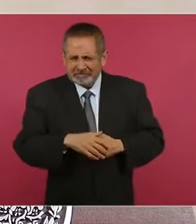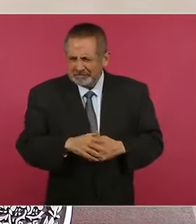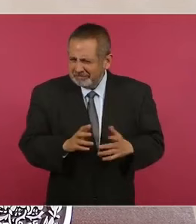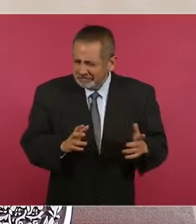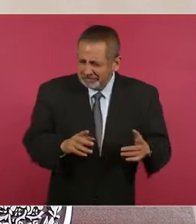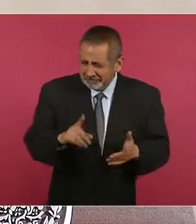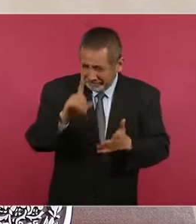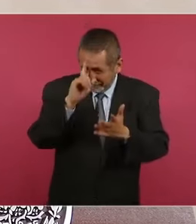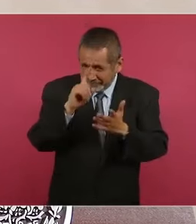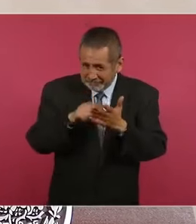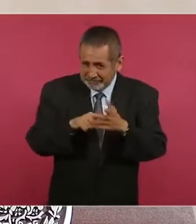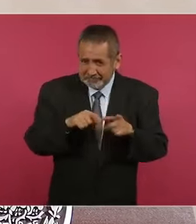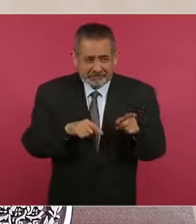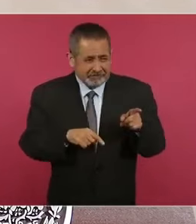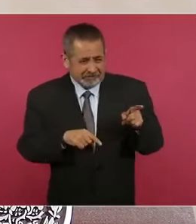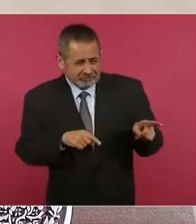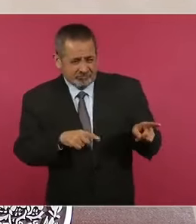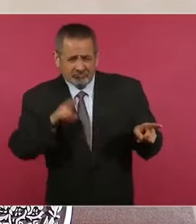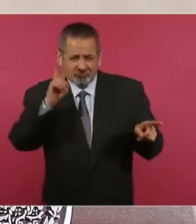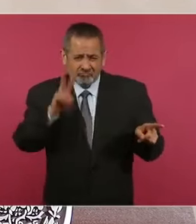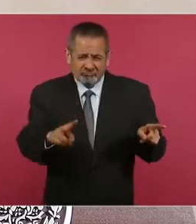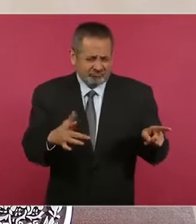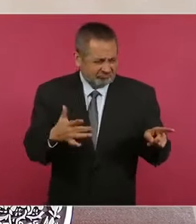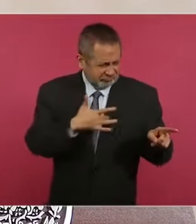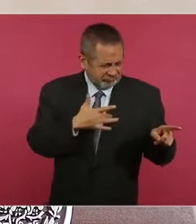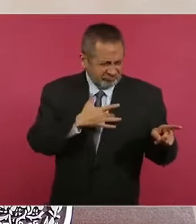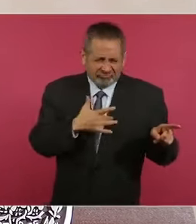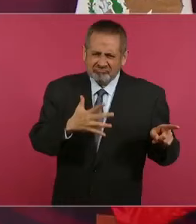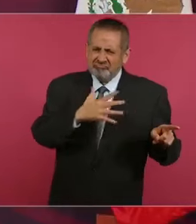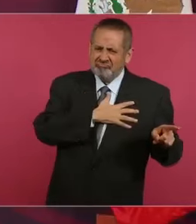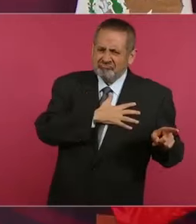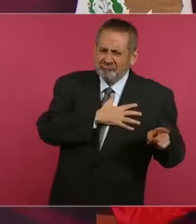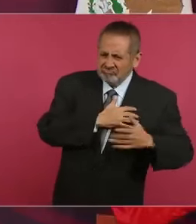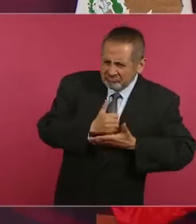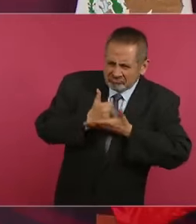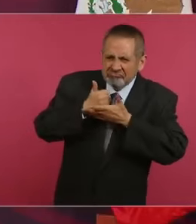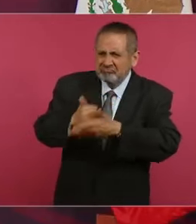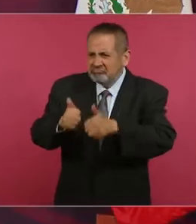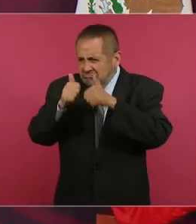creen que tiene vocación de servicio?